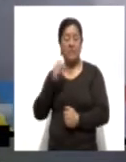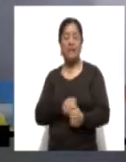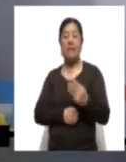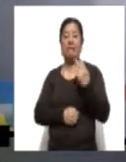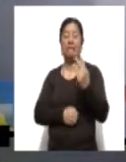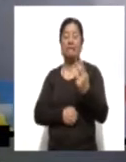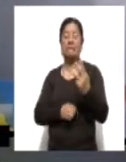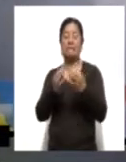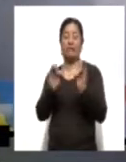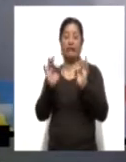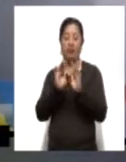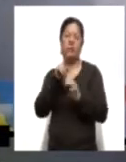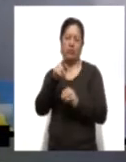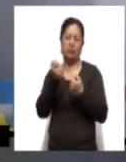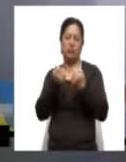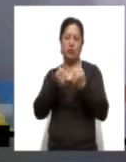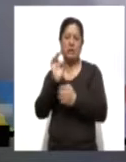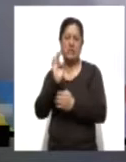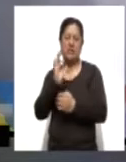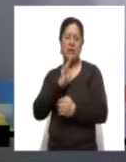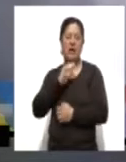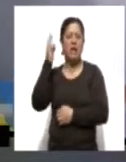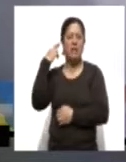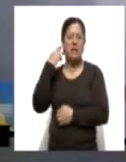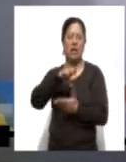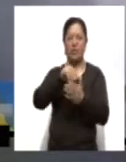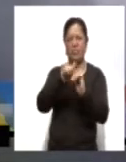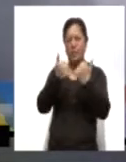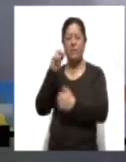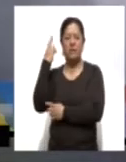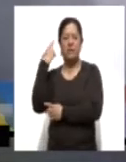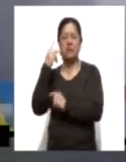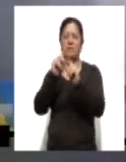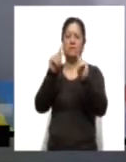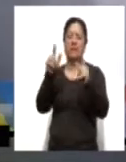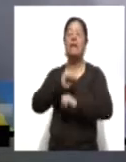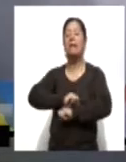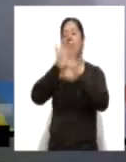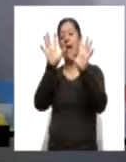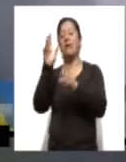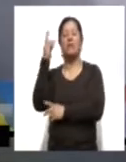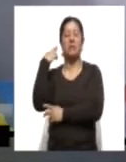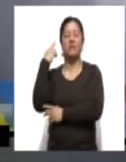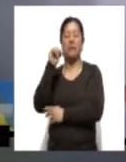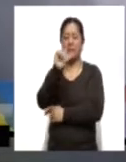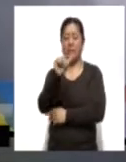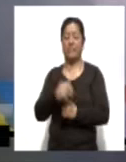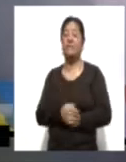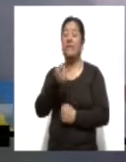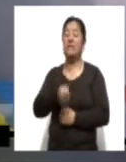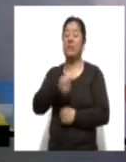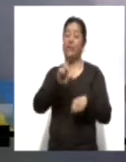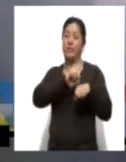trayecto, se va manejando a través de nuestra señal de radio Calpulalpan, radio Tlaxcala y por supuesto la señal de radio Altiplano. Saludo